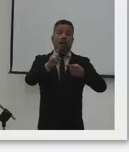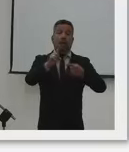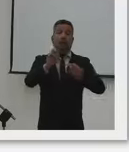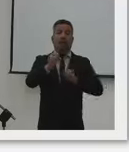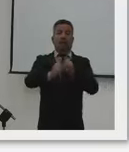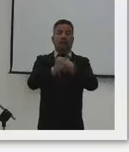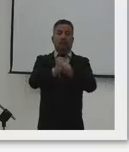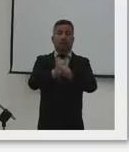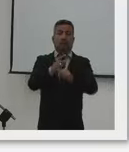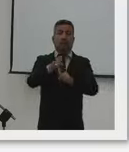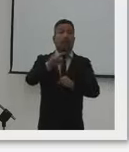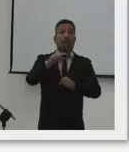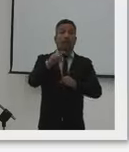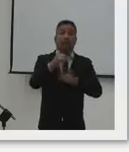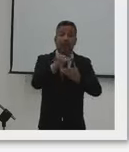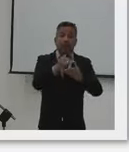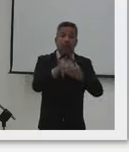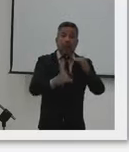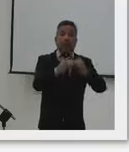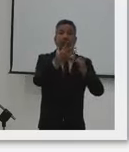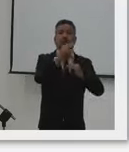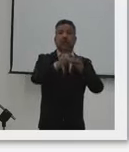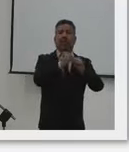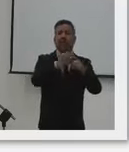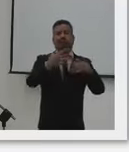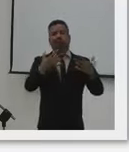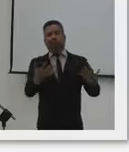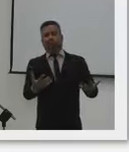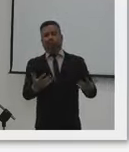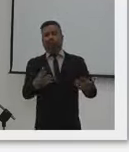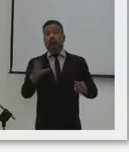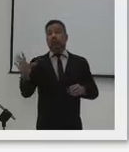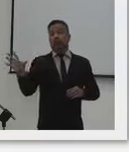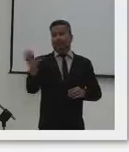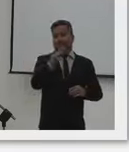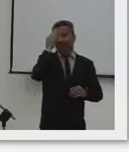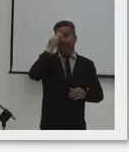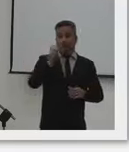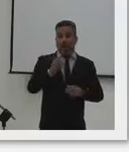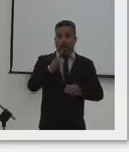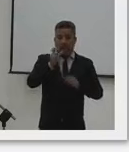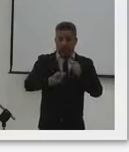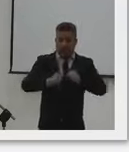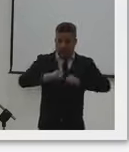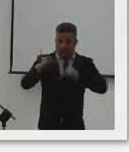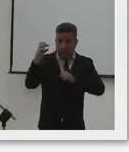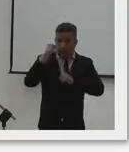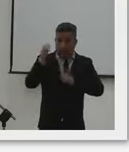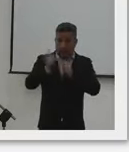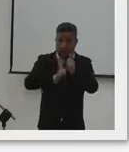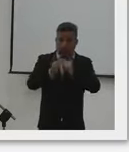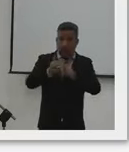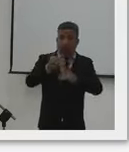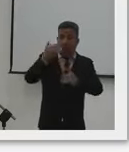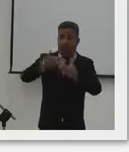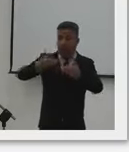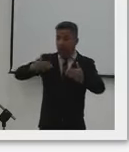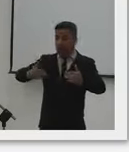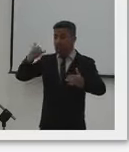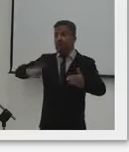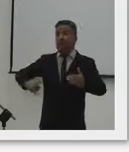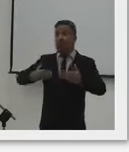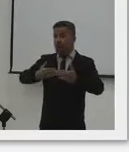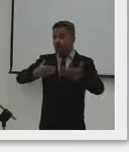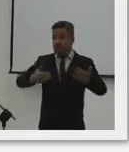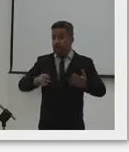Para ser gloria del deporte en Colombia hay que tener 50 años de edad. Y todos sabemos que la carrera deportiva termina muchísimo antes que